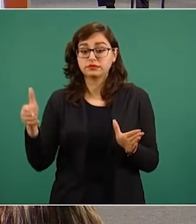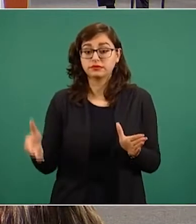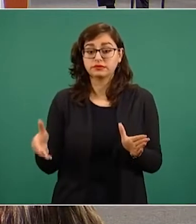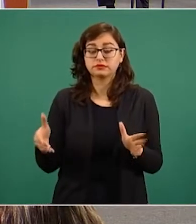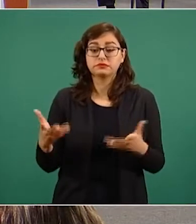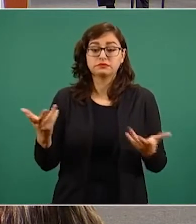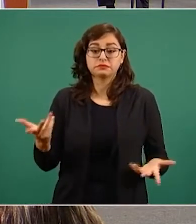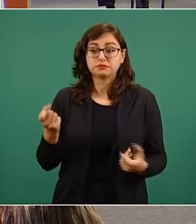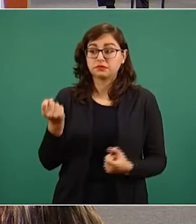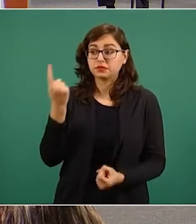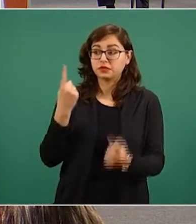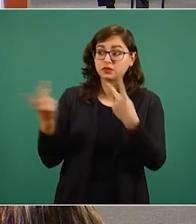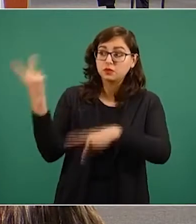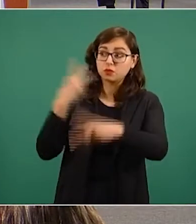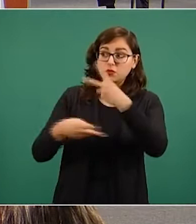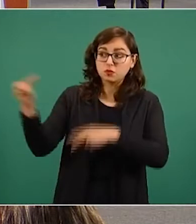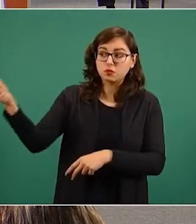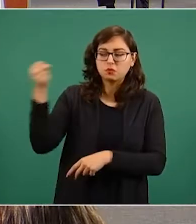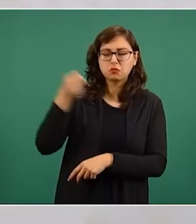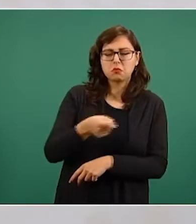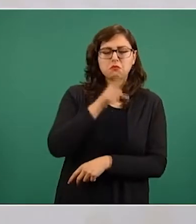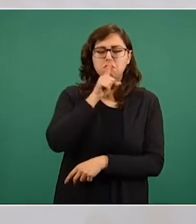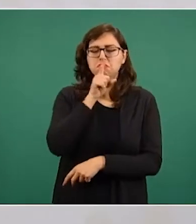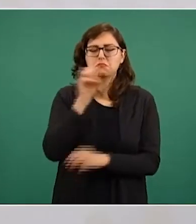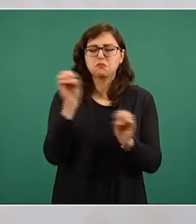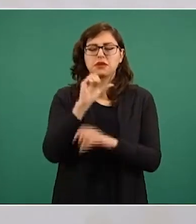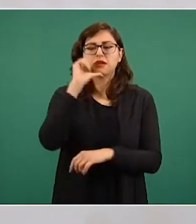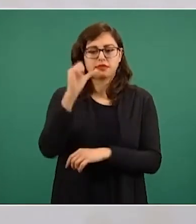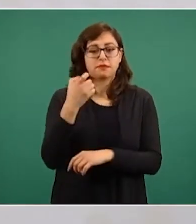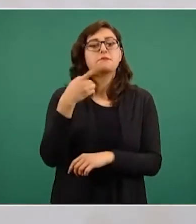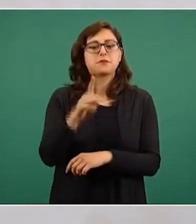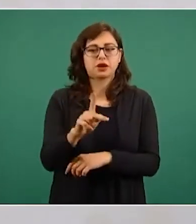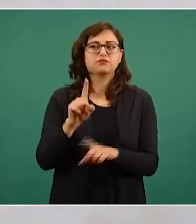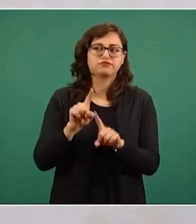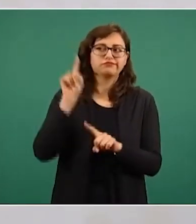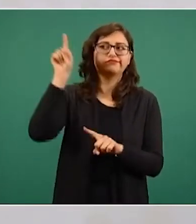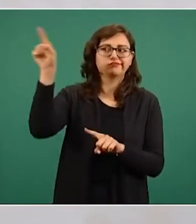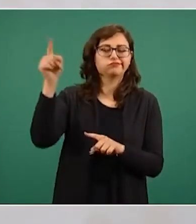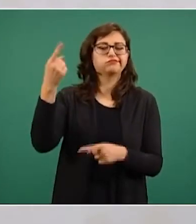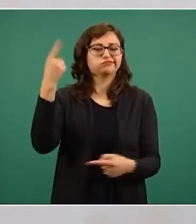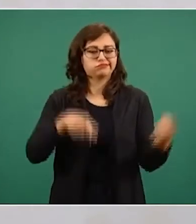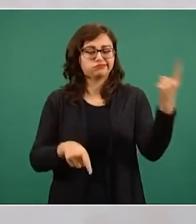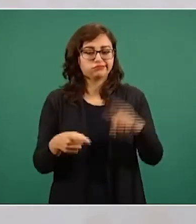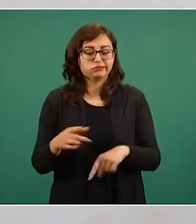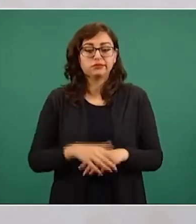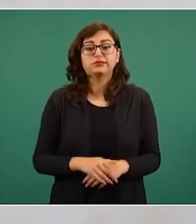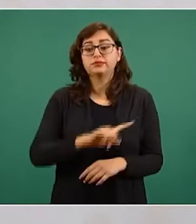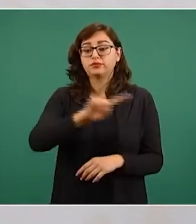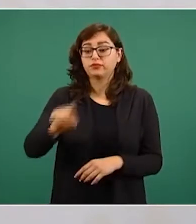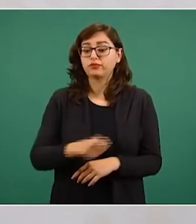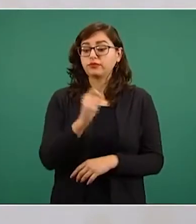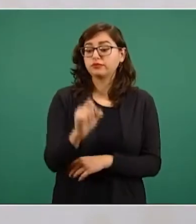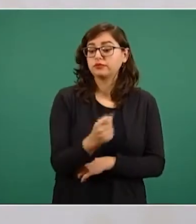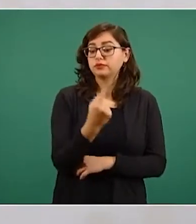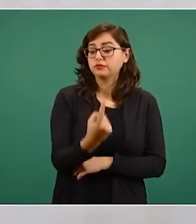peninsular visitó la Nueva España. Una vez consumada la independencia de México el 21 de